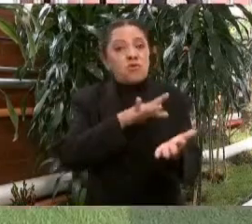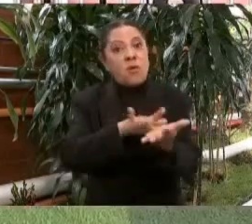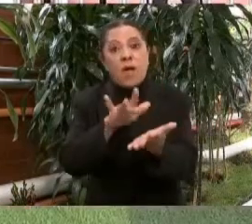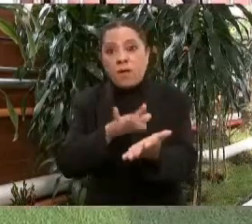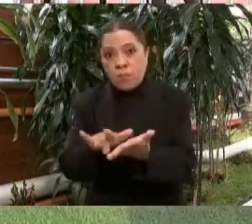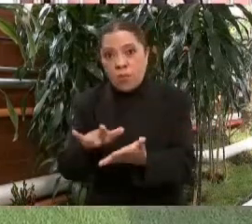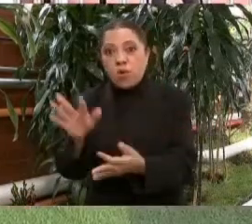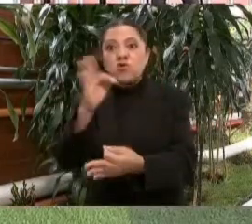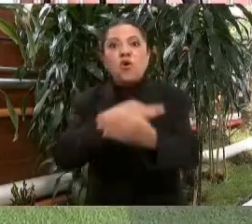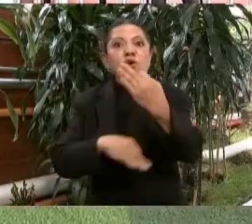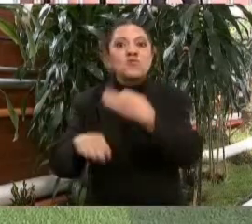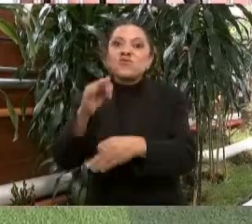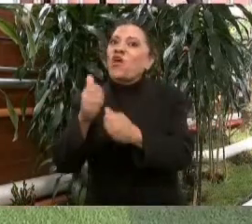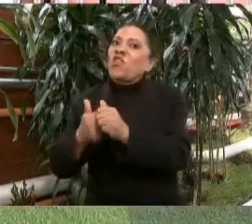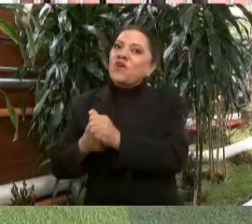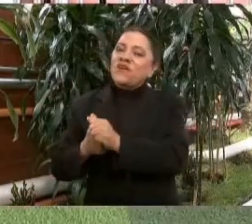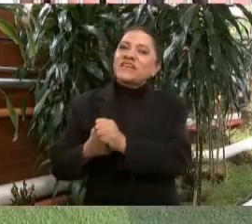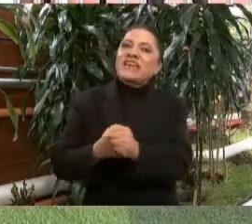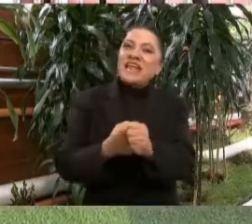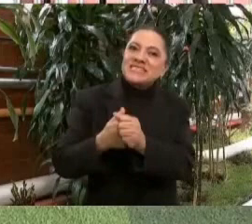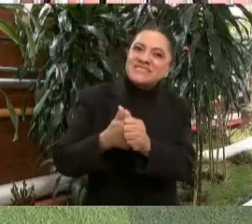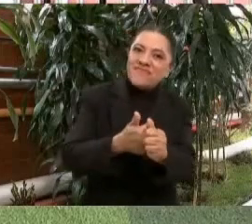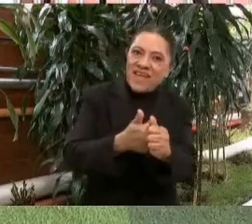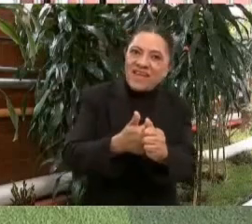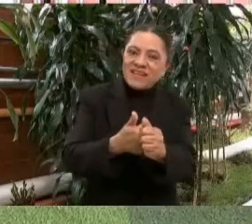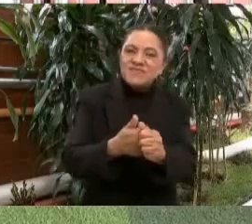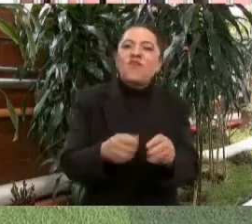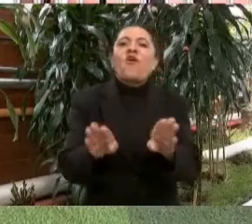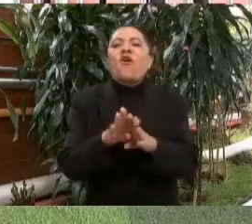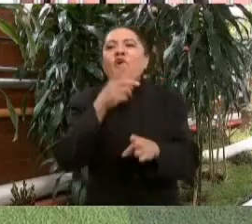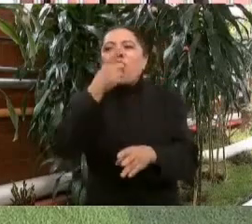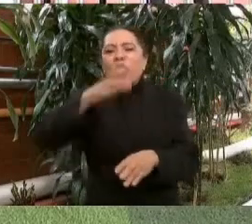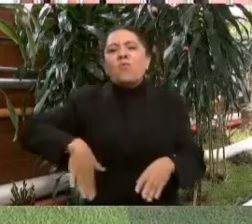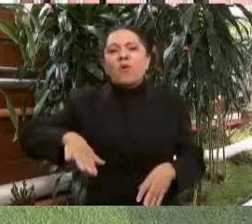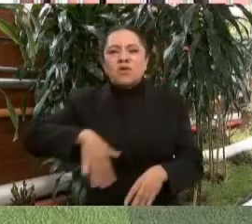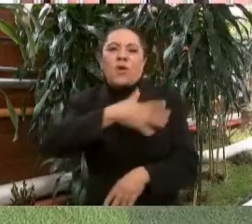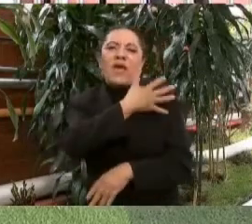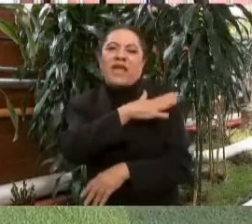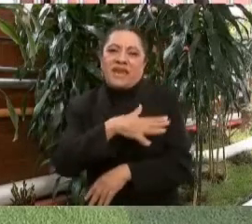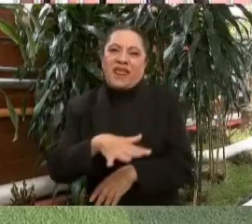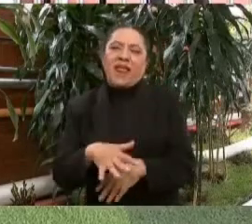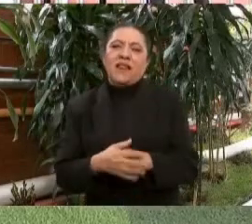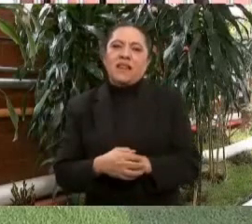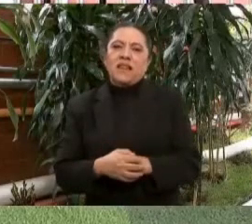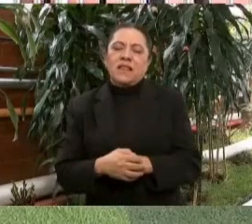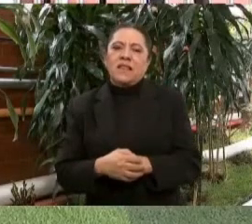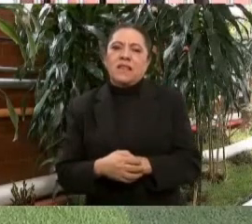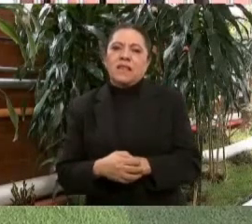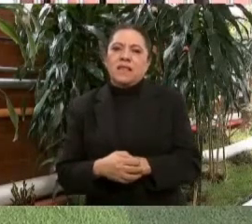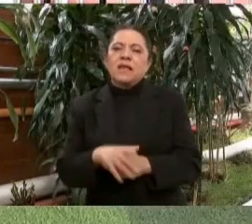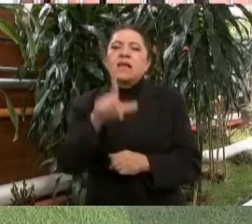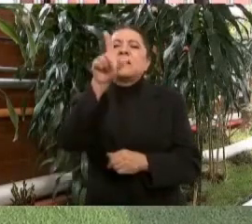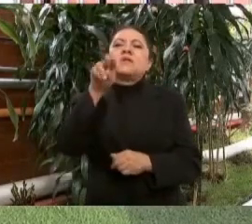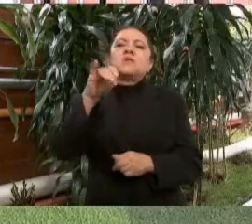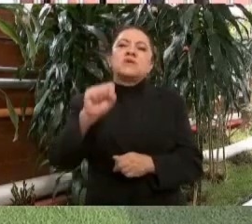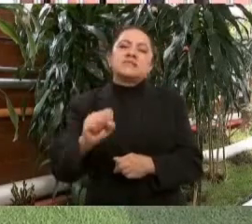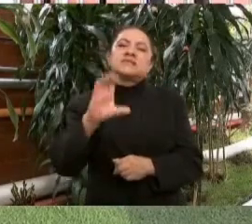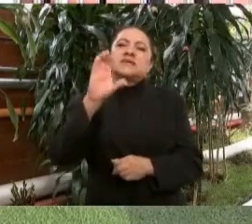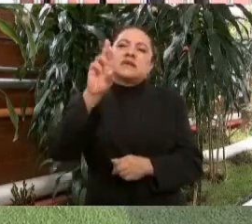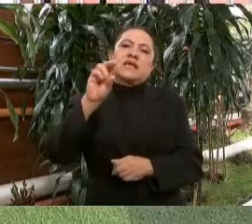por todo este respaldo, como lo mencionó el general Luis Cresencio Sandoval,